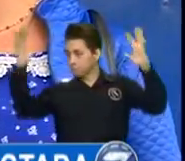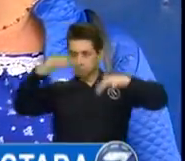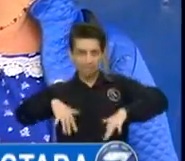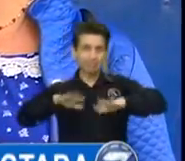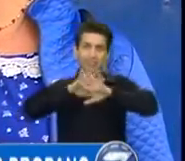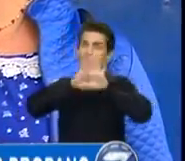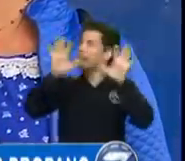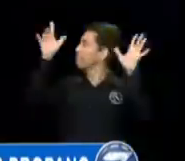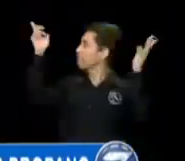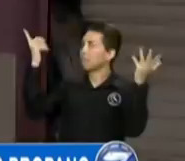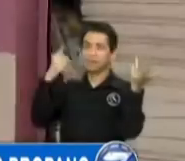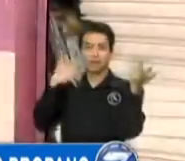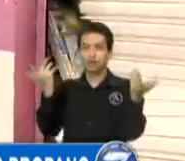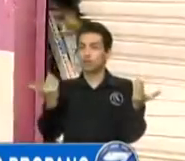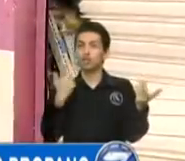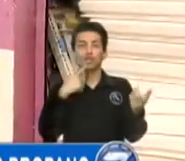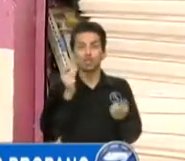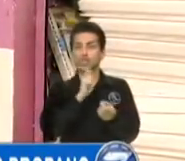está inservible.